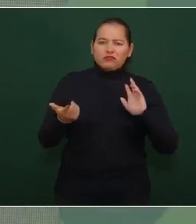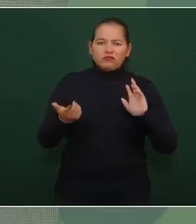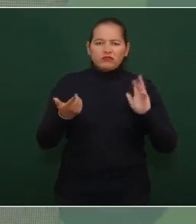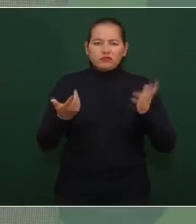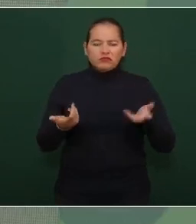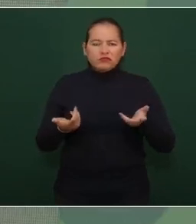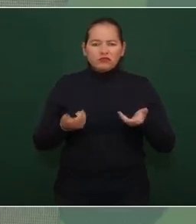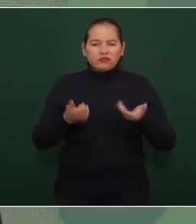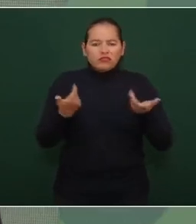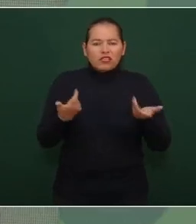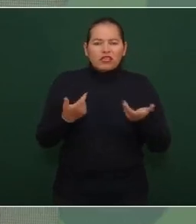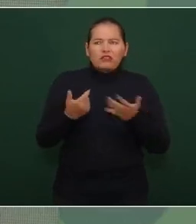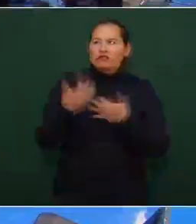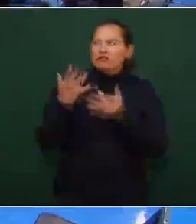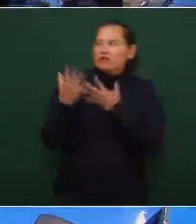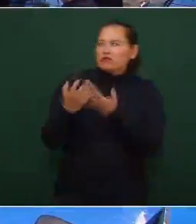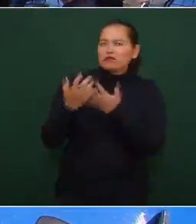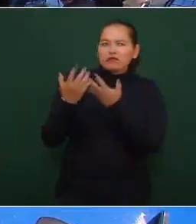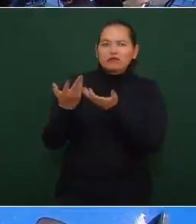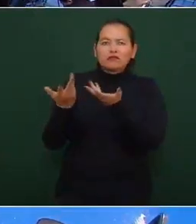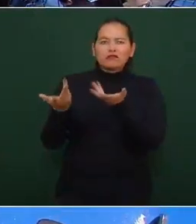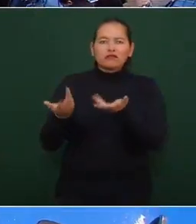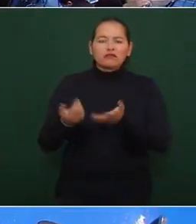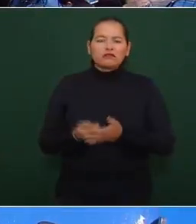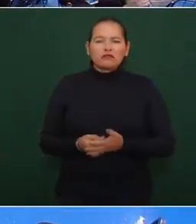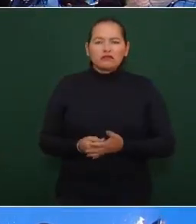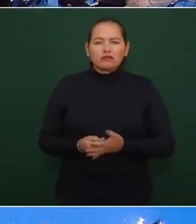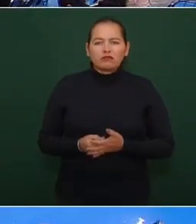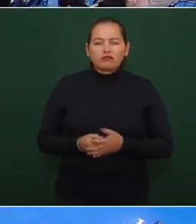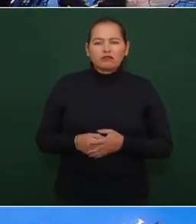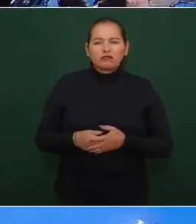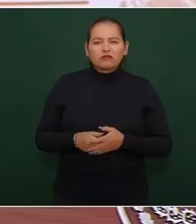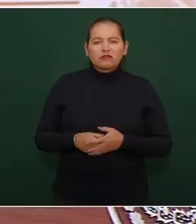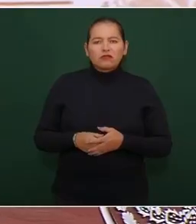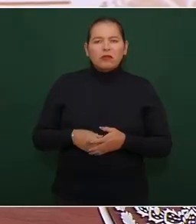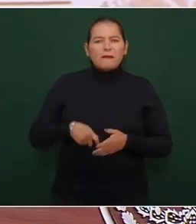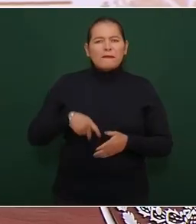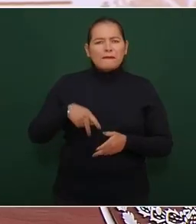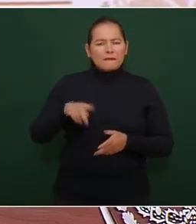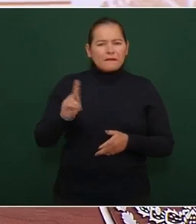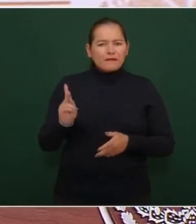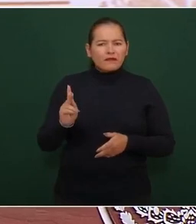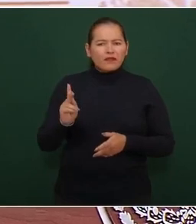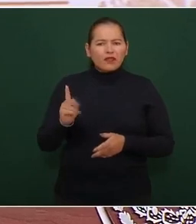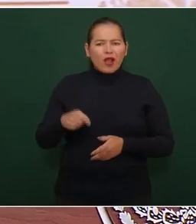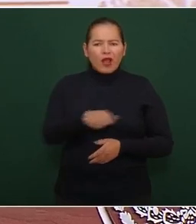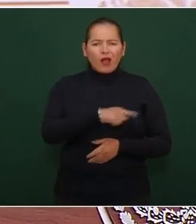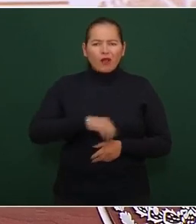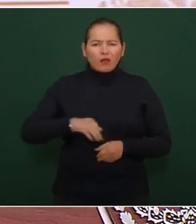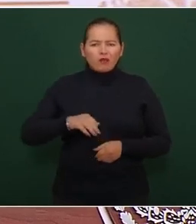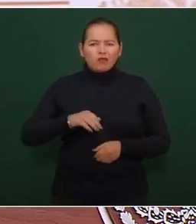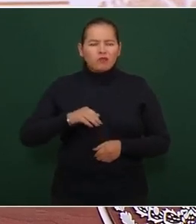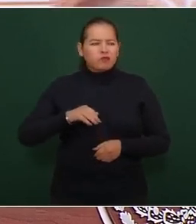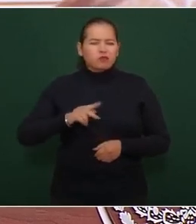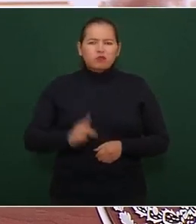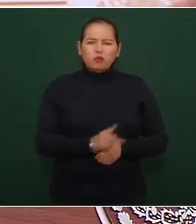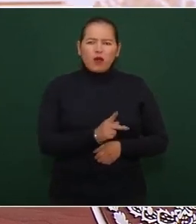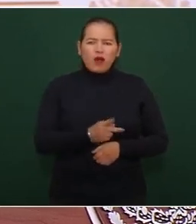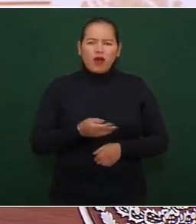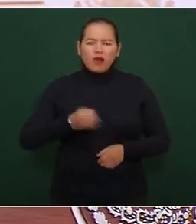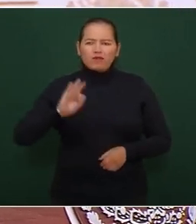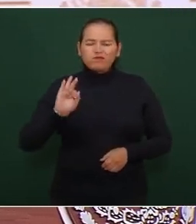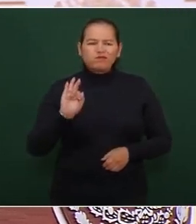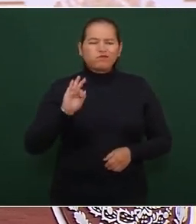aspiracionistas y le dieron la espalda por completo al pueblo y no quieren